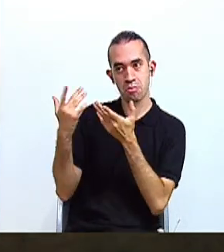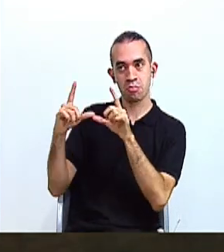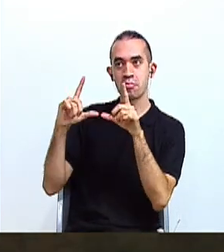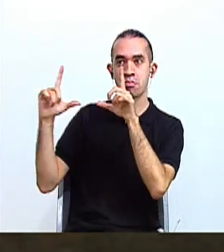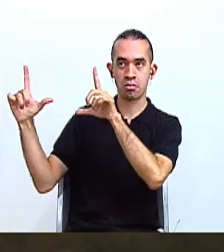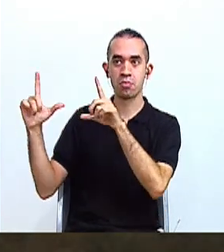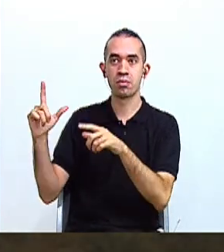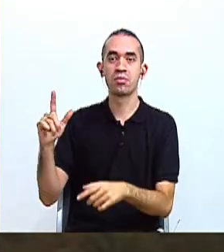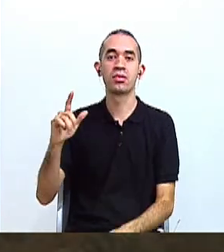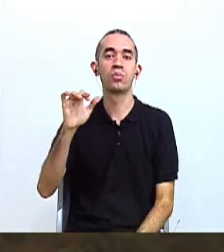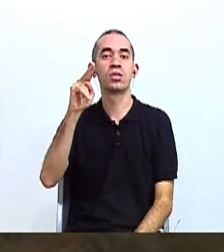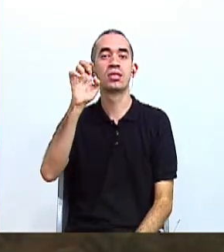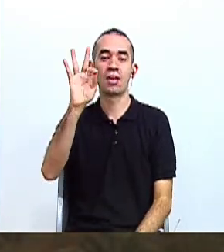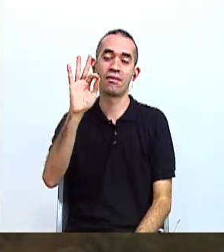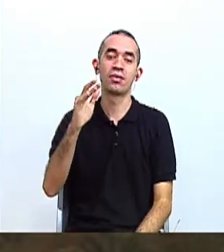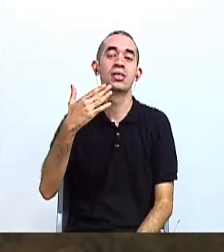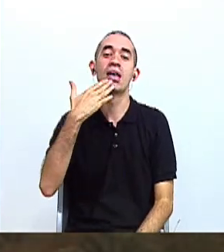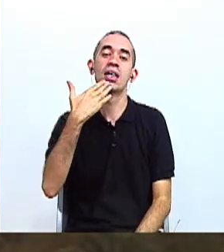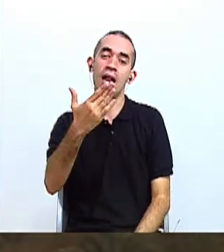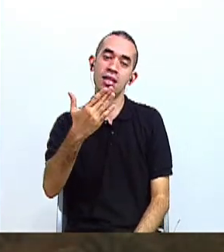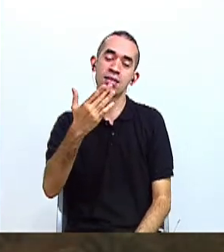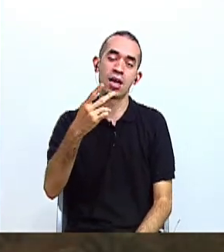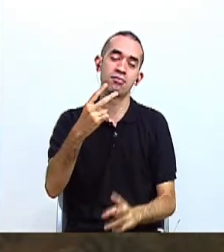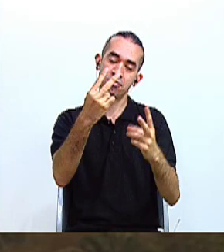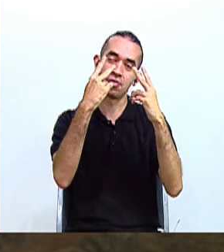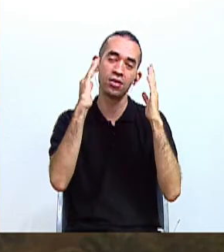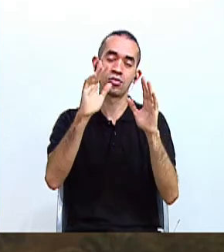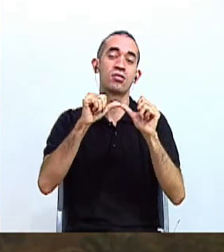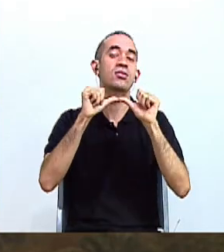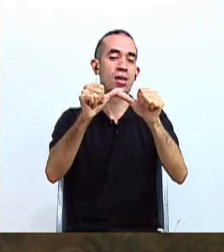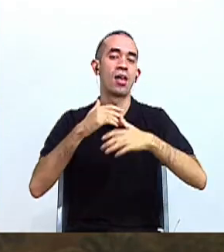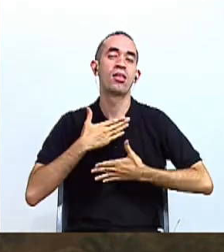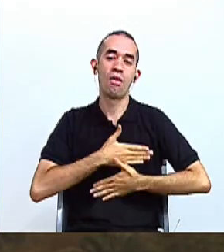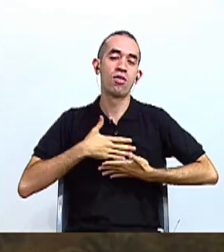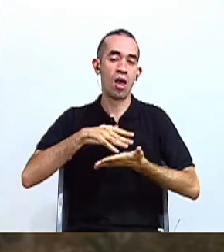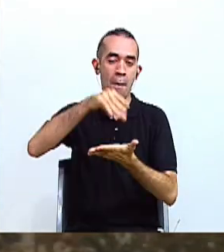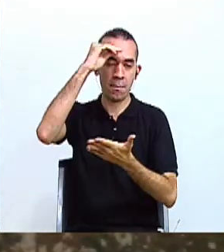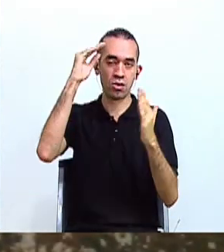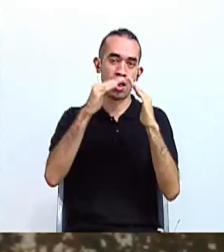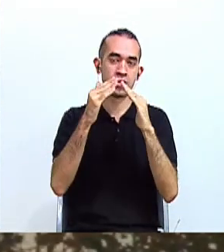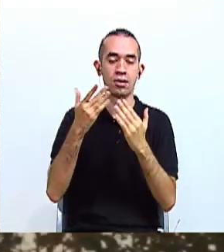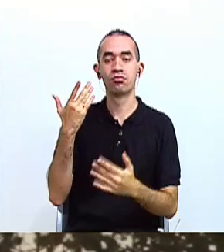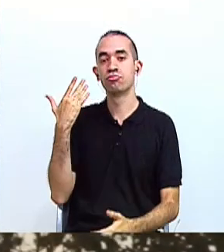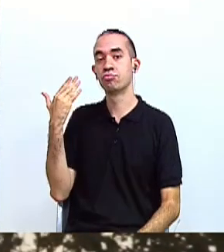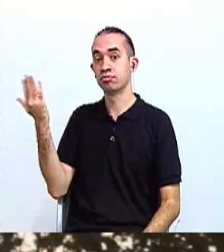de la UNICEF. Muchas gracias por su atención, sigan disfrutando de Aprendo en Casa.